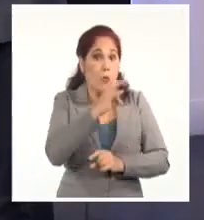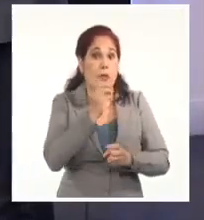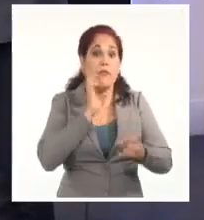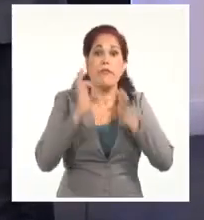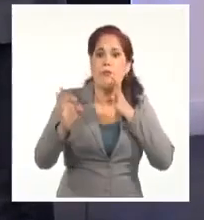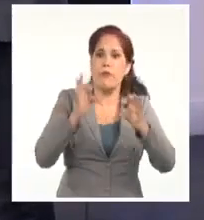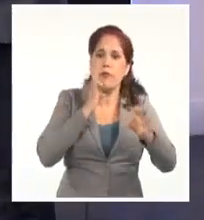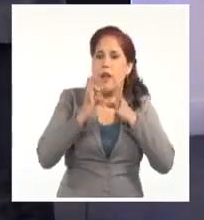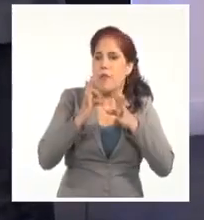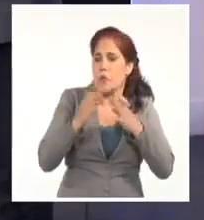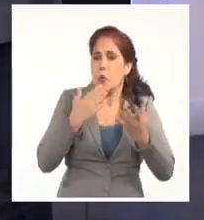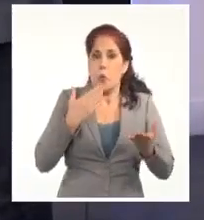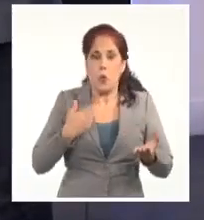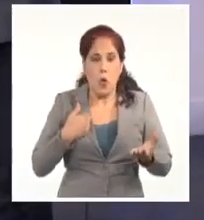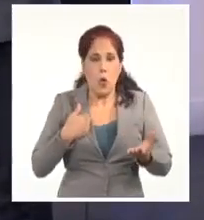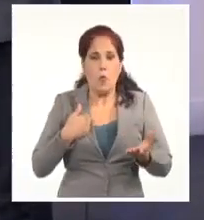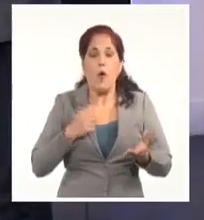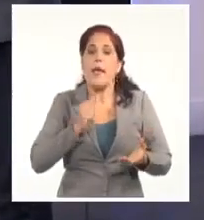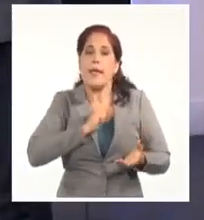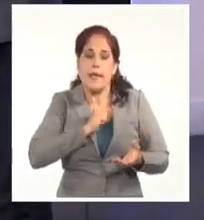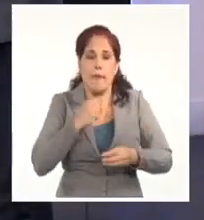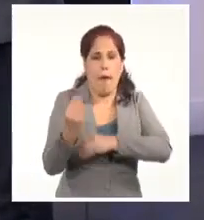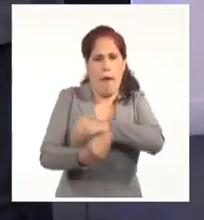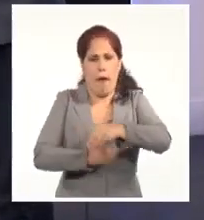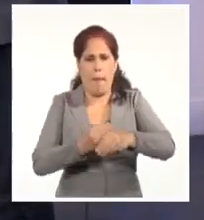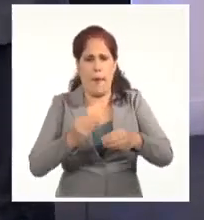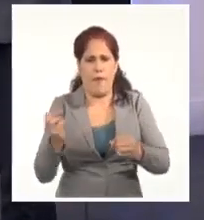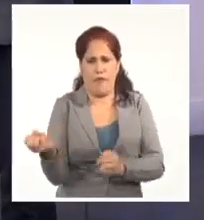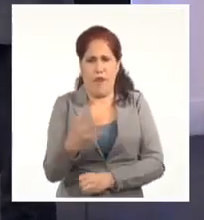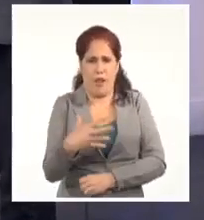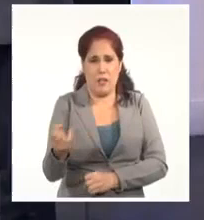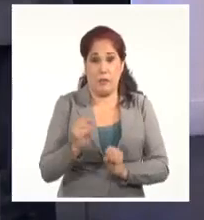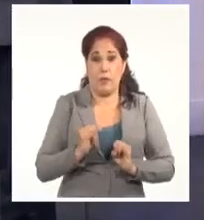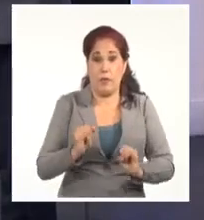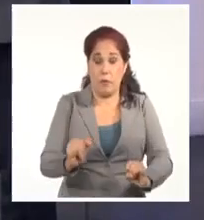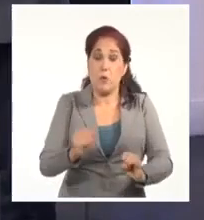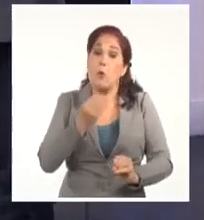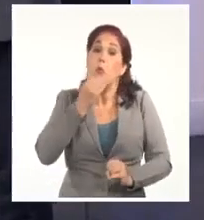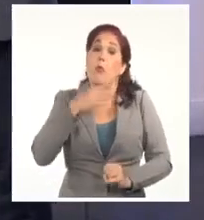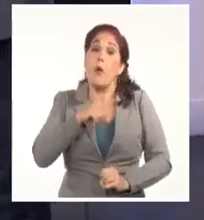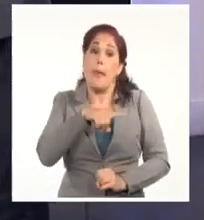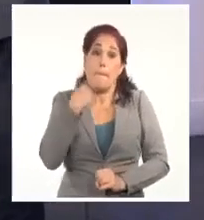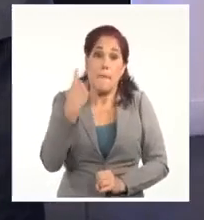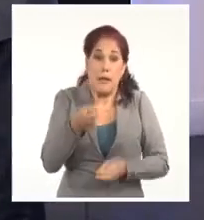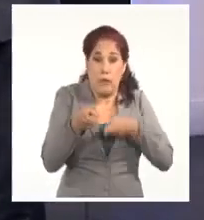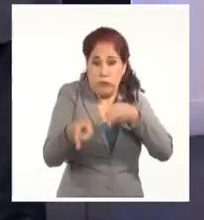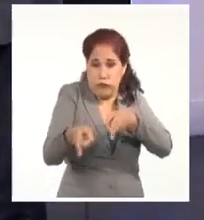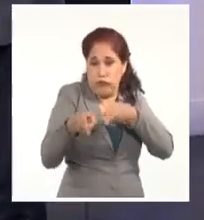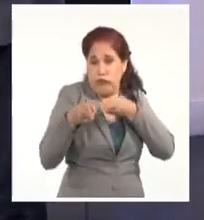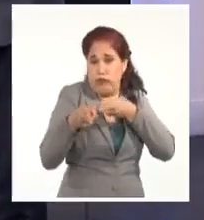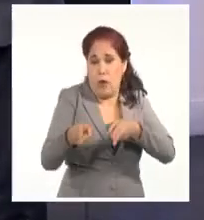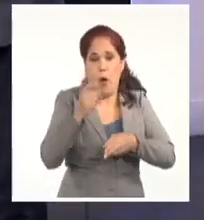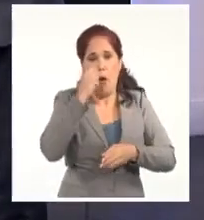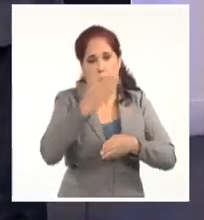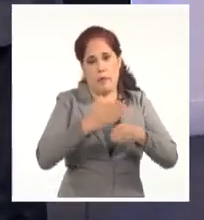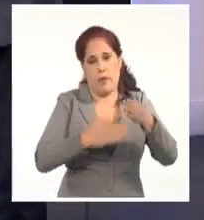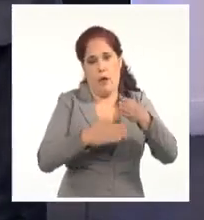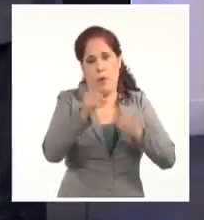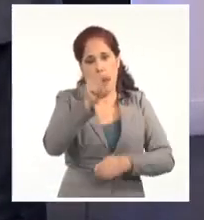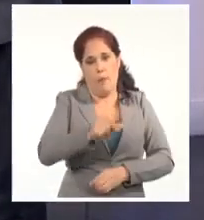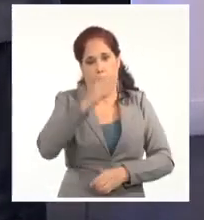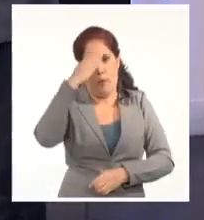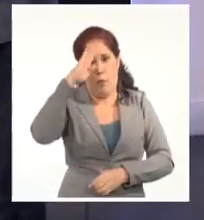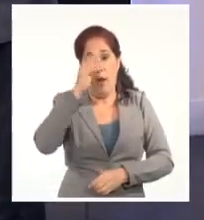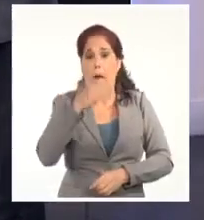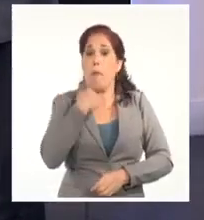pues, intentando manipular y crear noticias falsas sobre supuestos crímenes y asesinatos que fueron cometidos por la policía cubana.